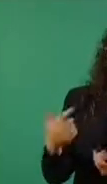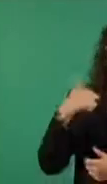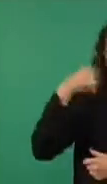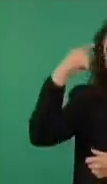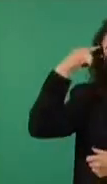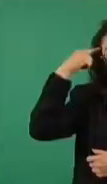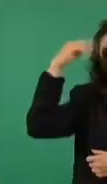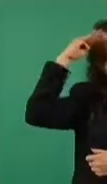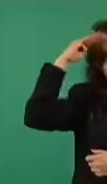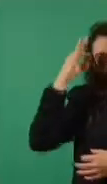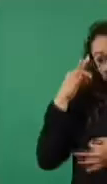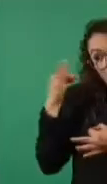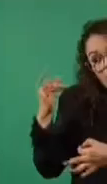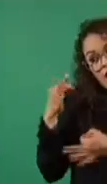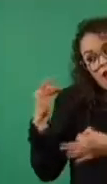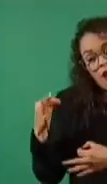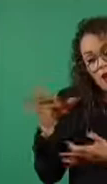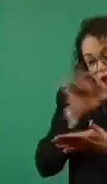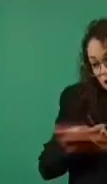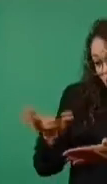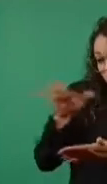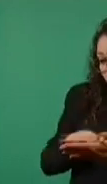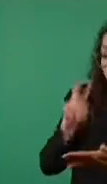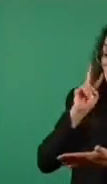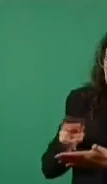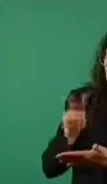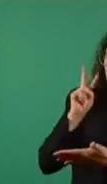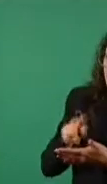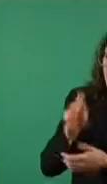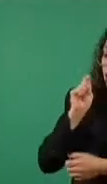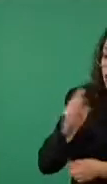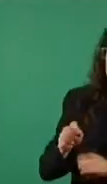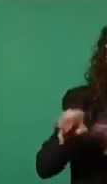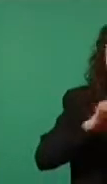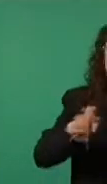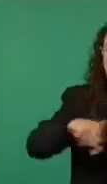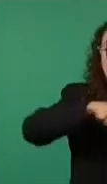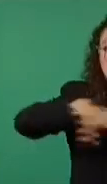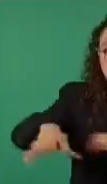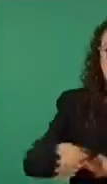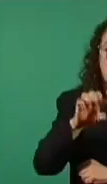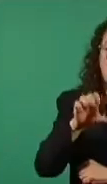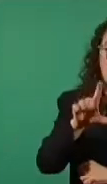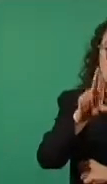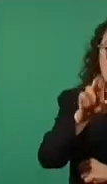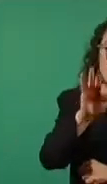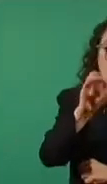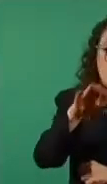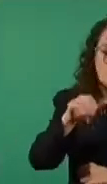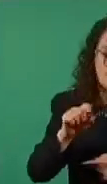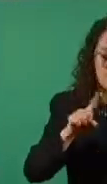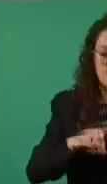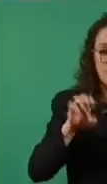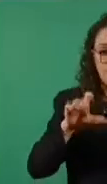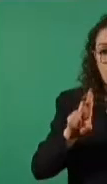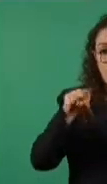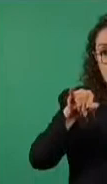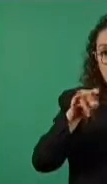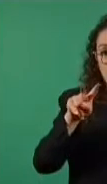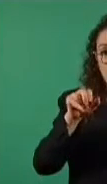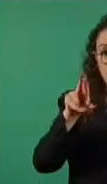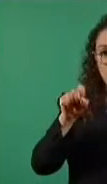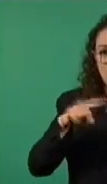leyendo al Reforma o al Universal, me tengo que cuidar, me